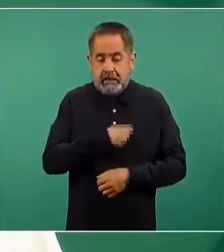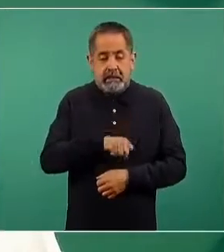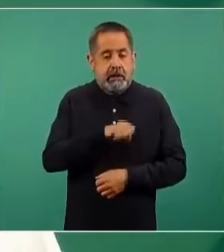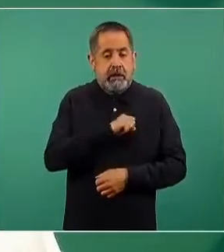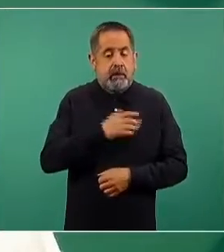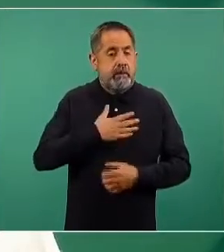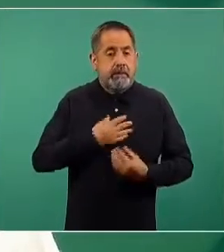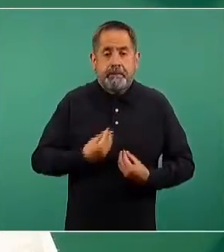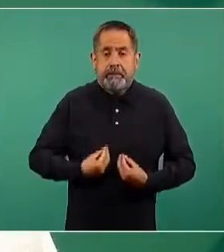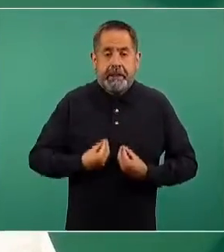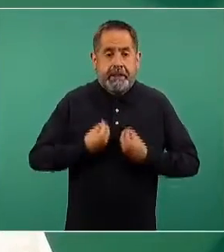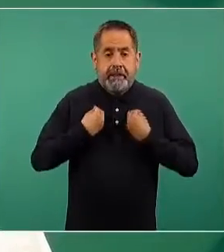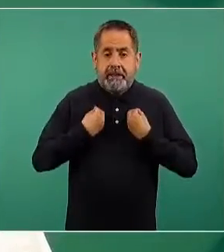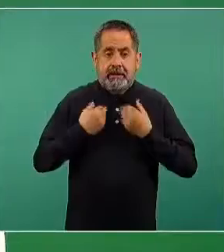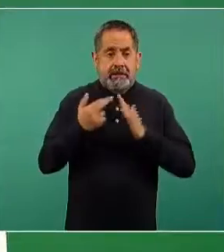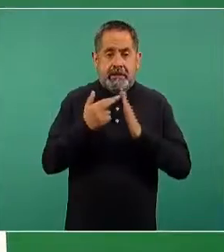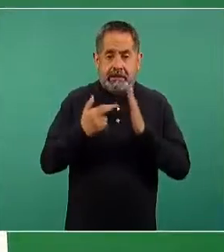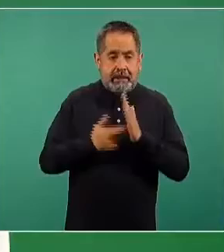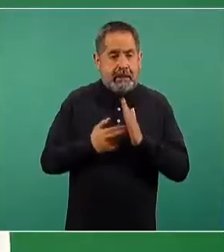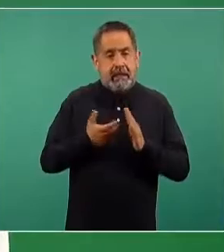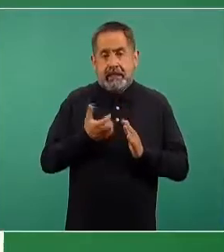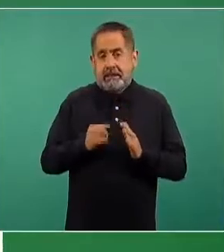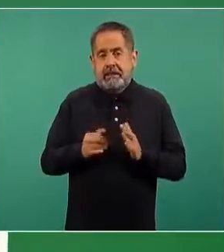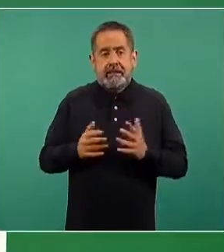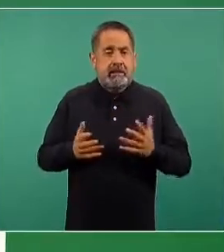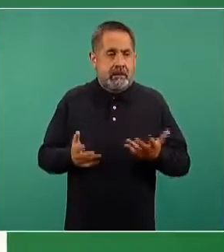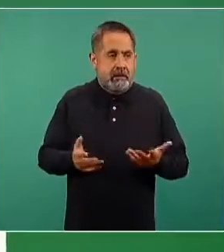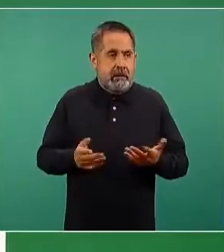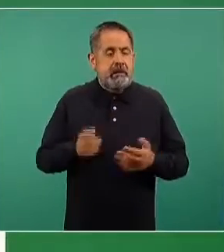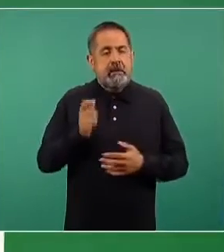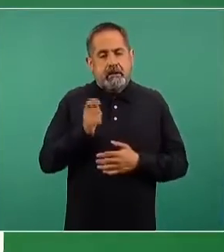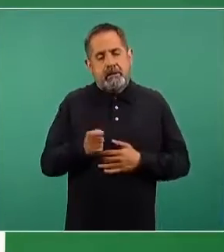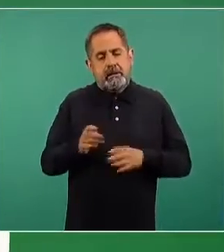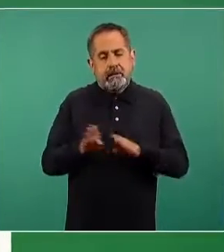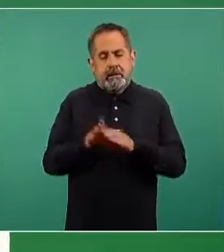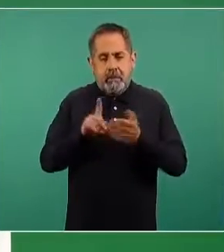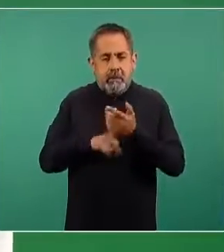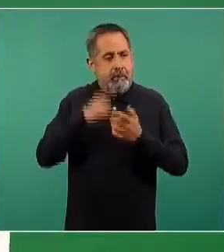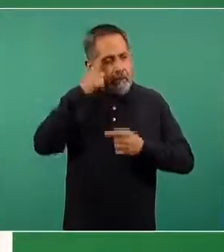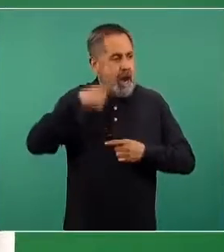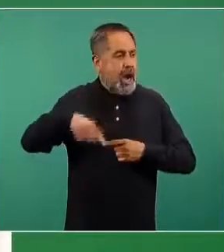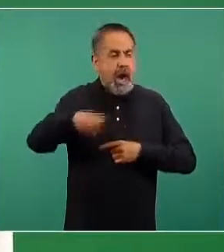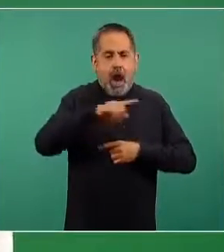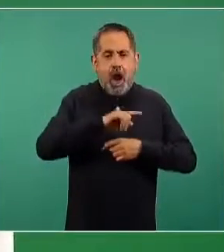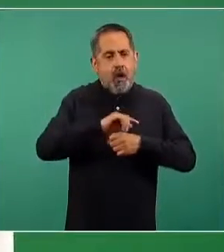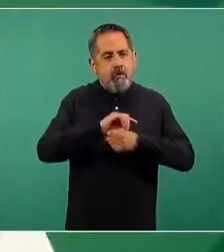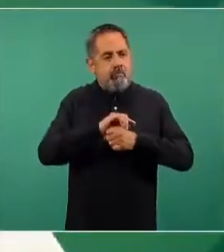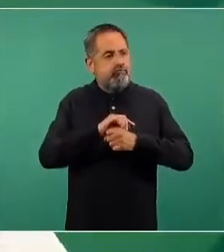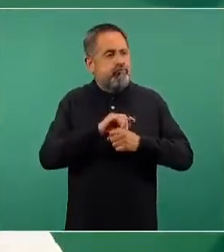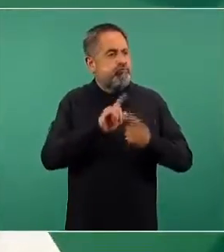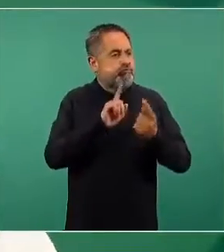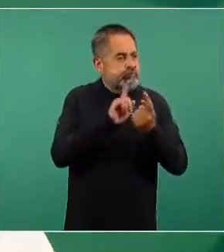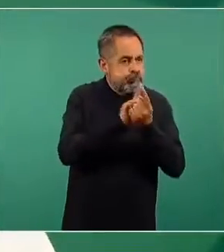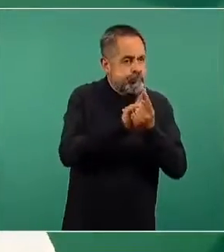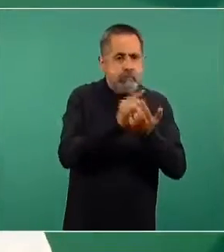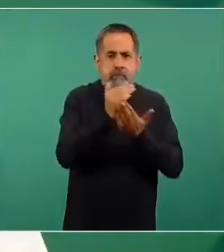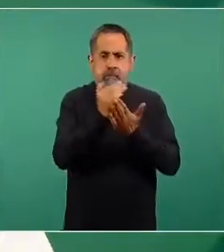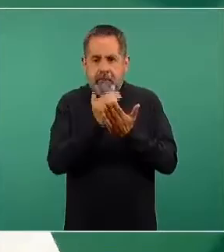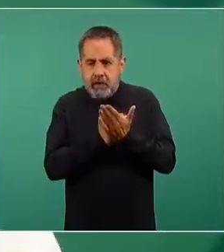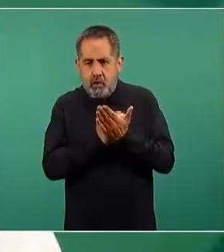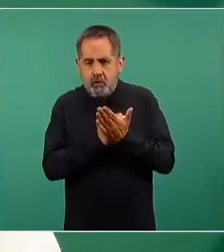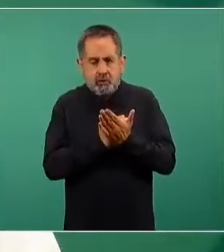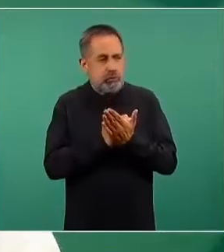medio de las medidas de prevención que están destinadas a disminuir los contactos y por lo tanto los